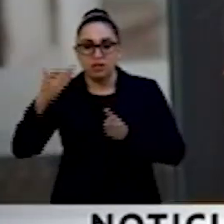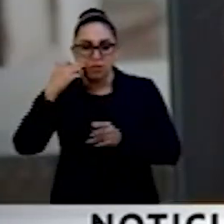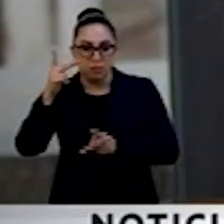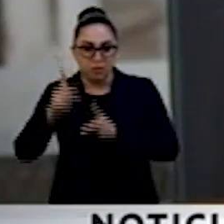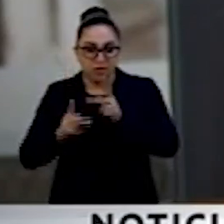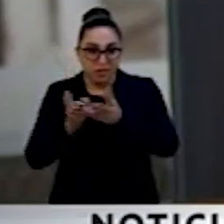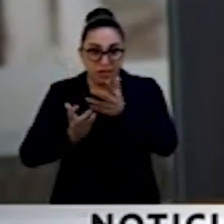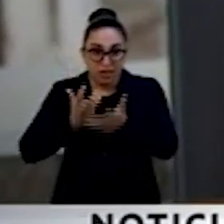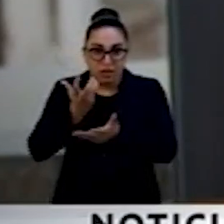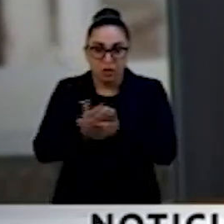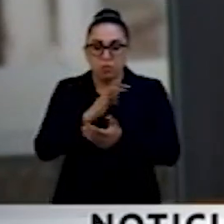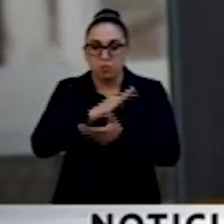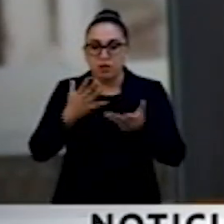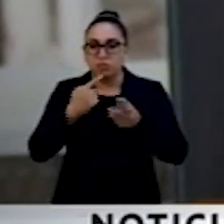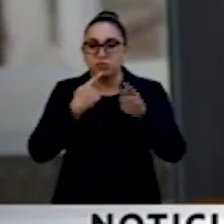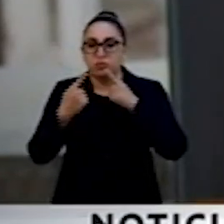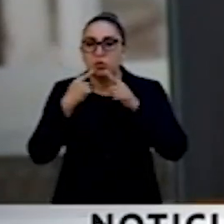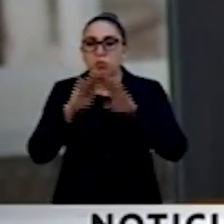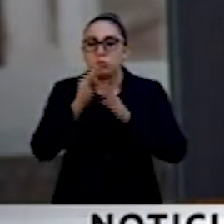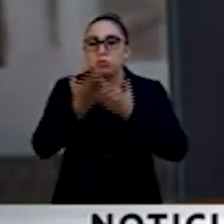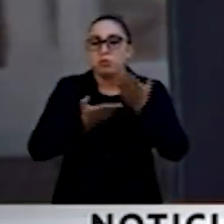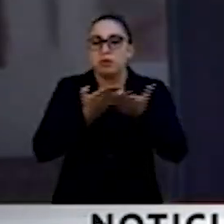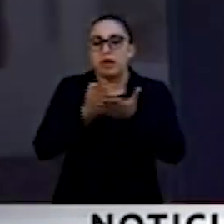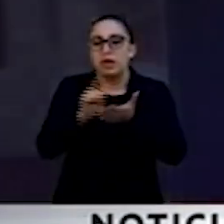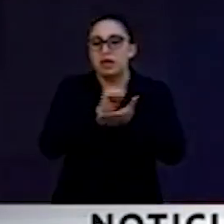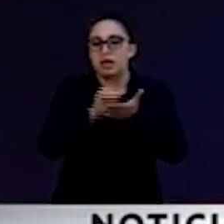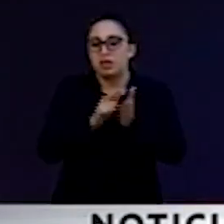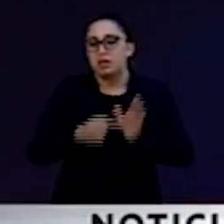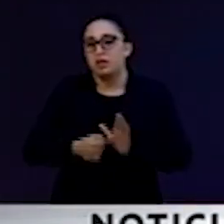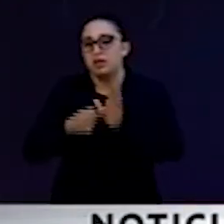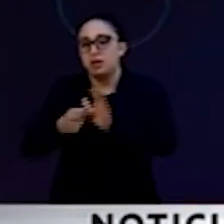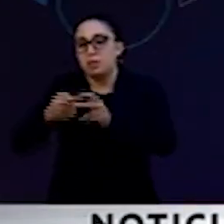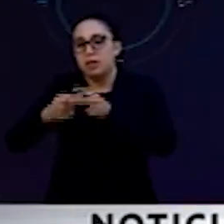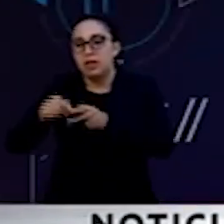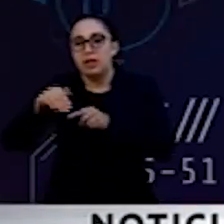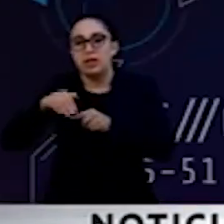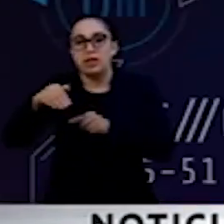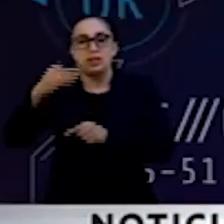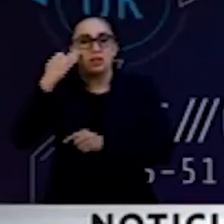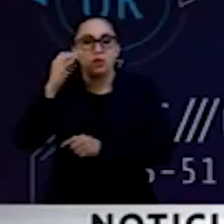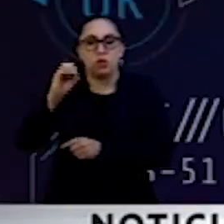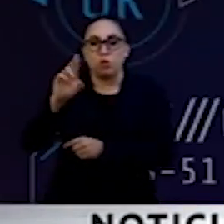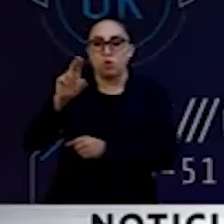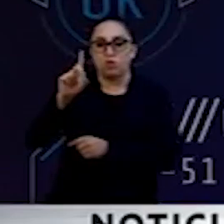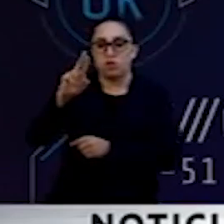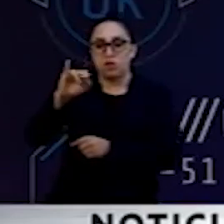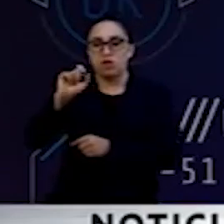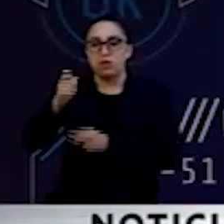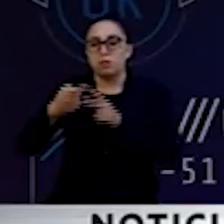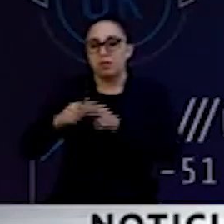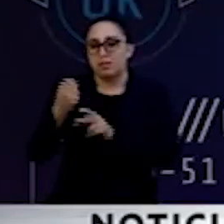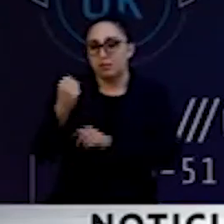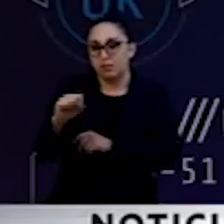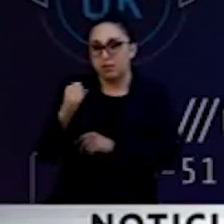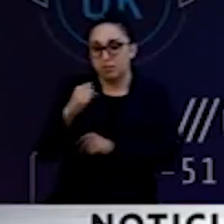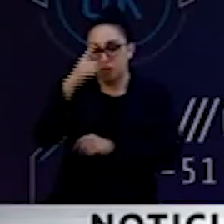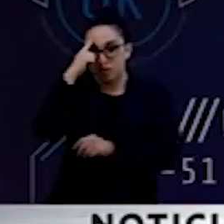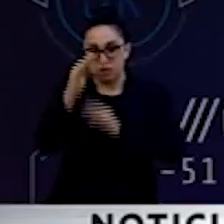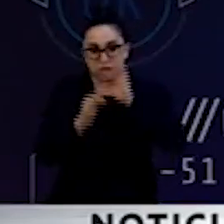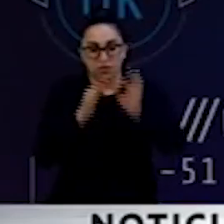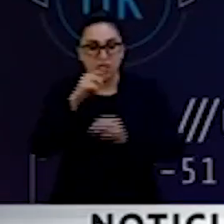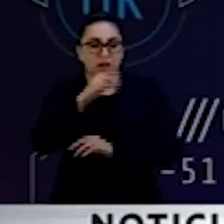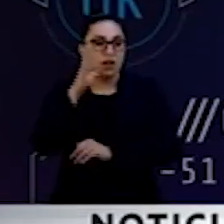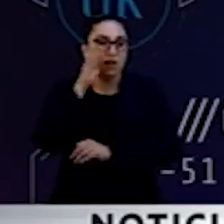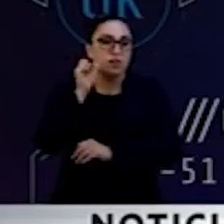logre un producto legislativo que pueda presentarse en el inicio del periodo ordinario, que inicia en septiembre próximo. Para Noticias del